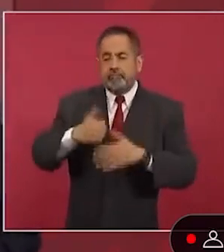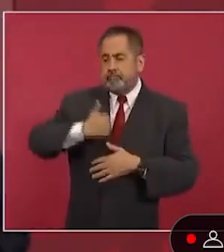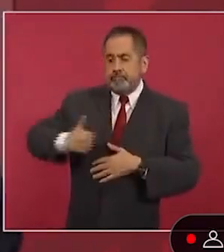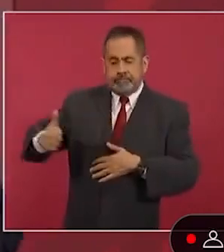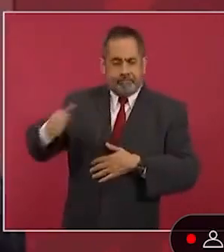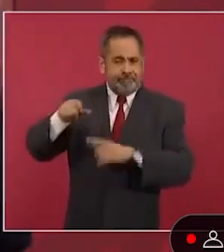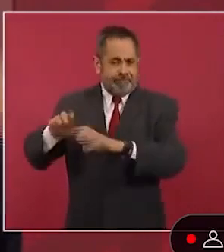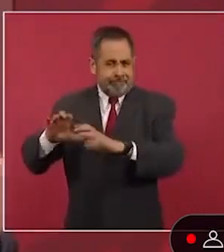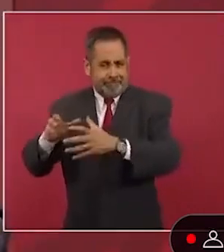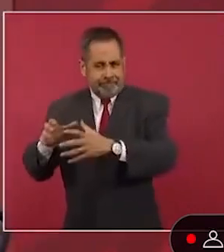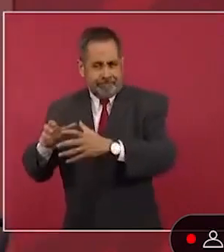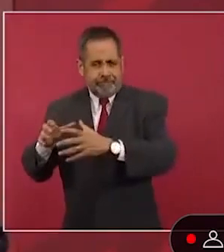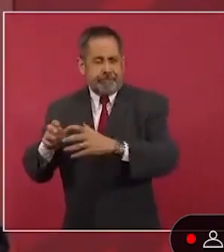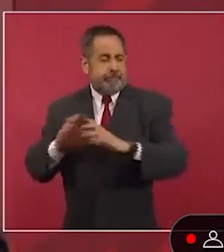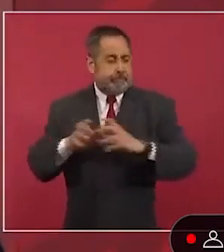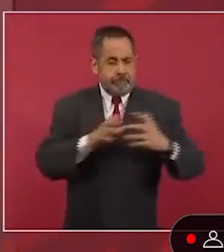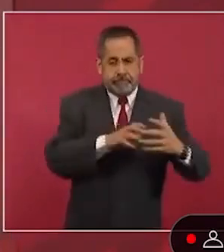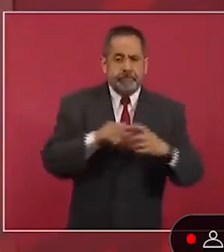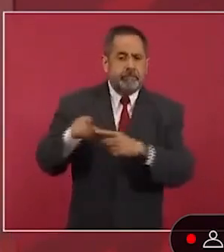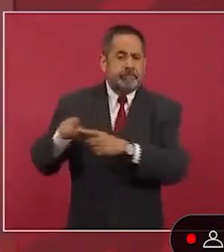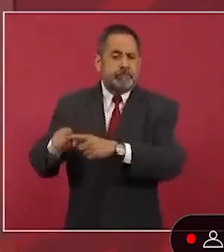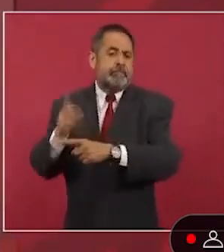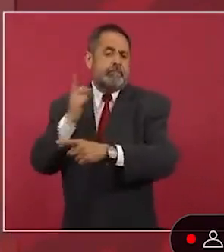a 20 ciudadanos.